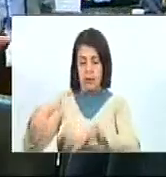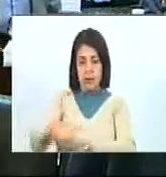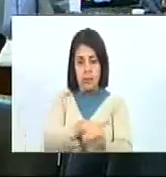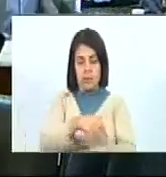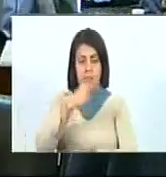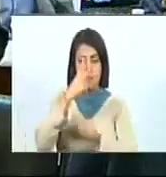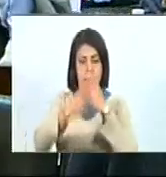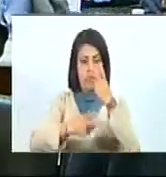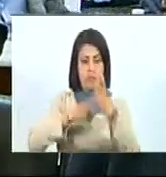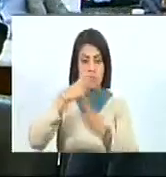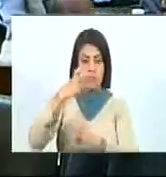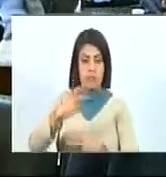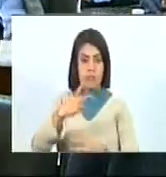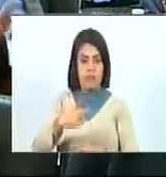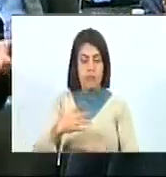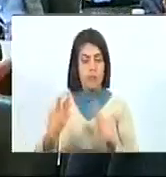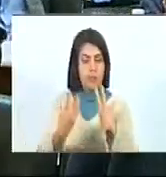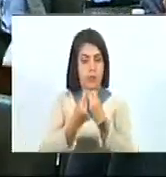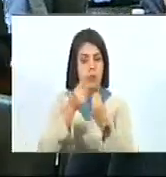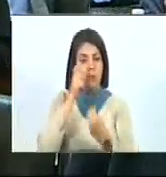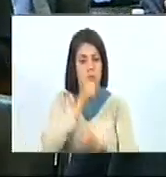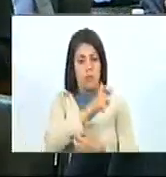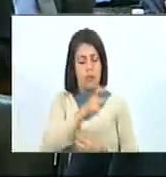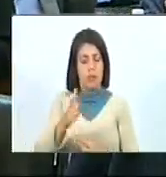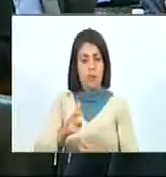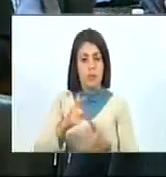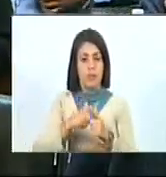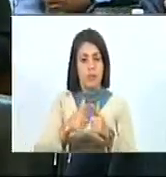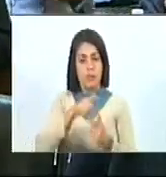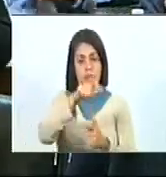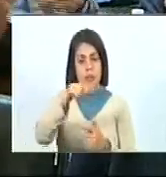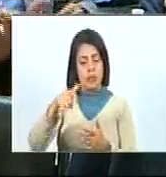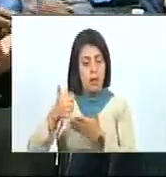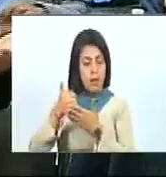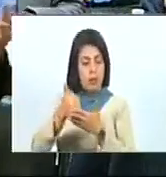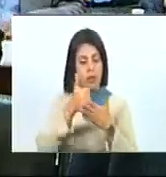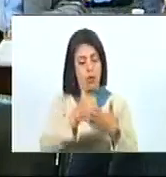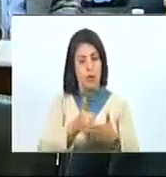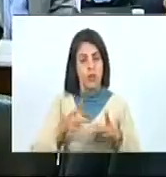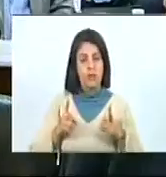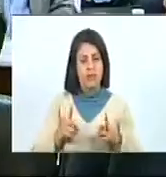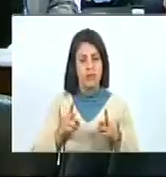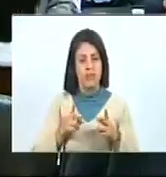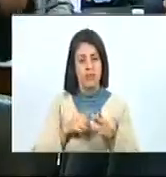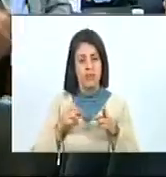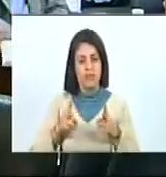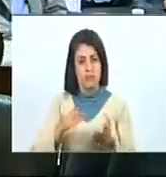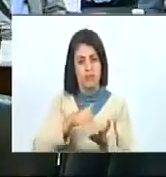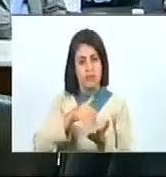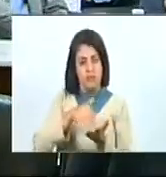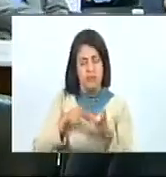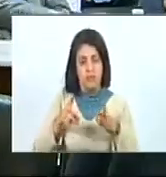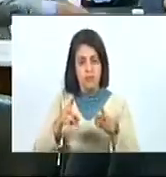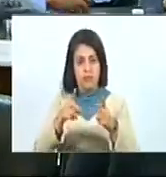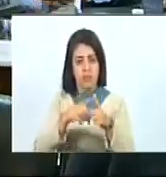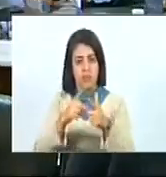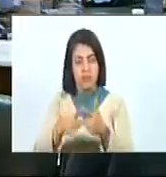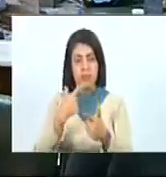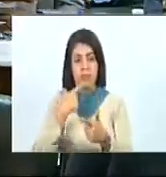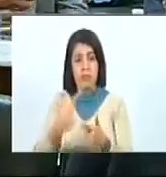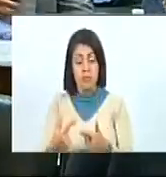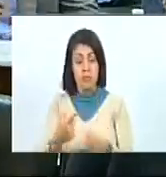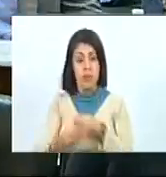recorriendo junto al pueblo, rescatando a estas personas de la indigencia, haciendo cumplir la palabra de nuestro